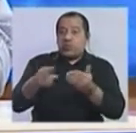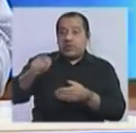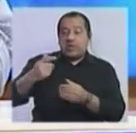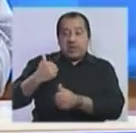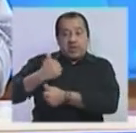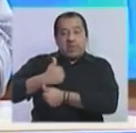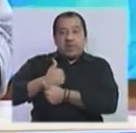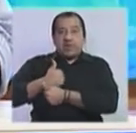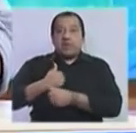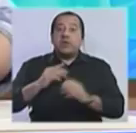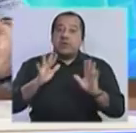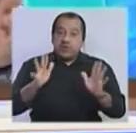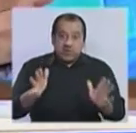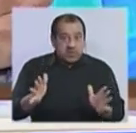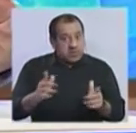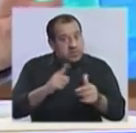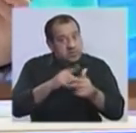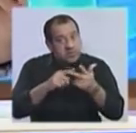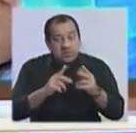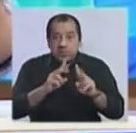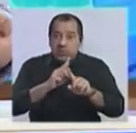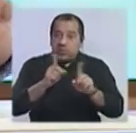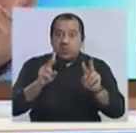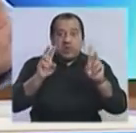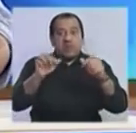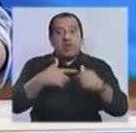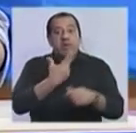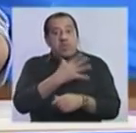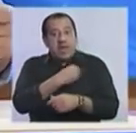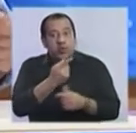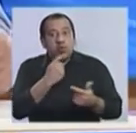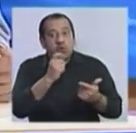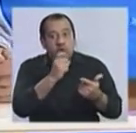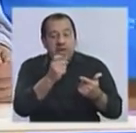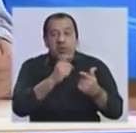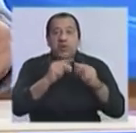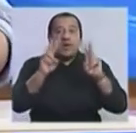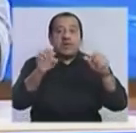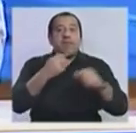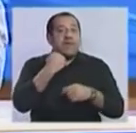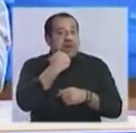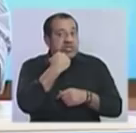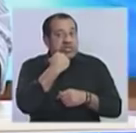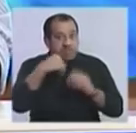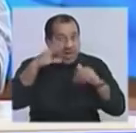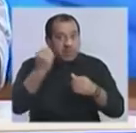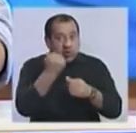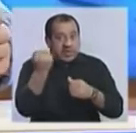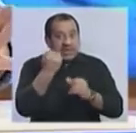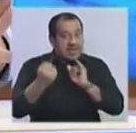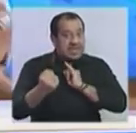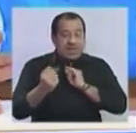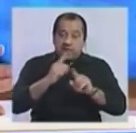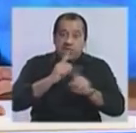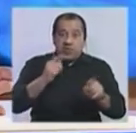cabildo abierto. No han predominado en el Partido Nacional y en el Partido Colorado los enfoques vallistas ni los enfoques wilsonistas.